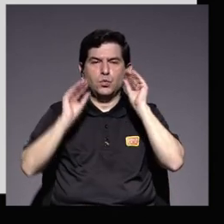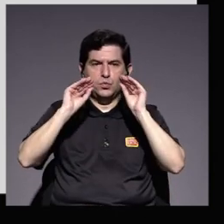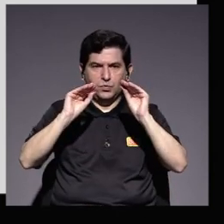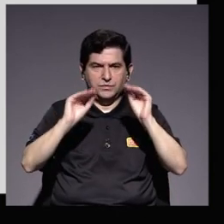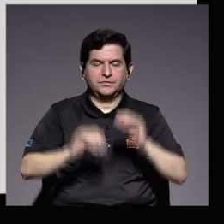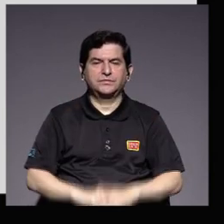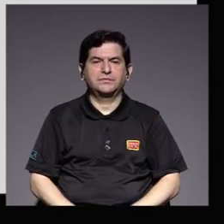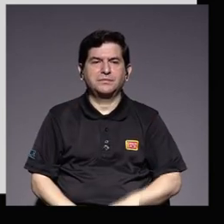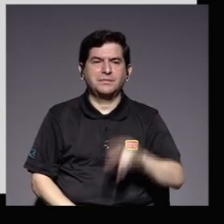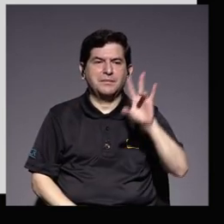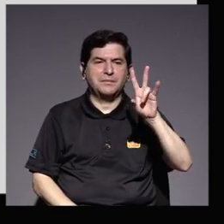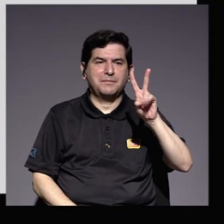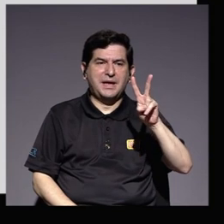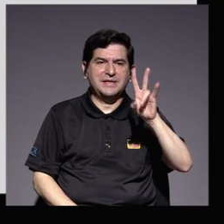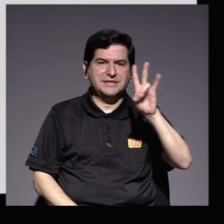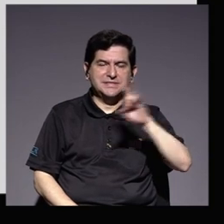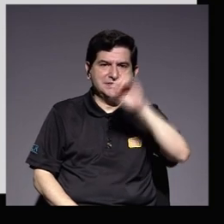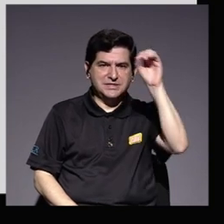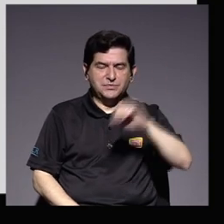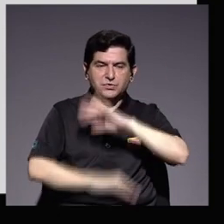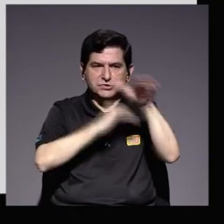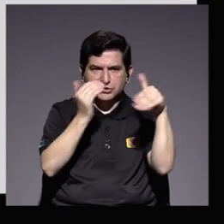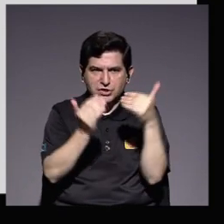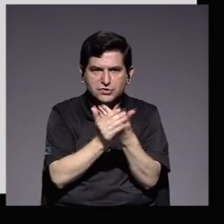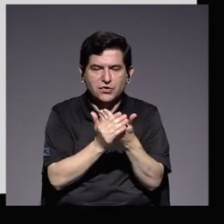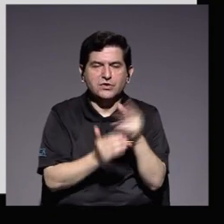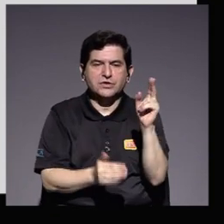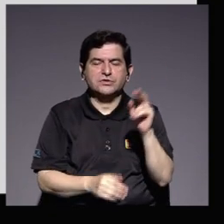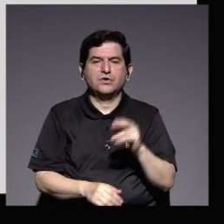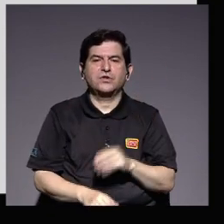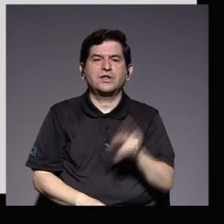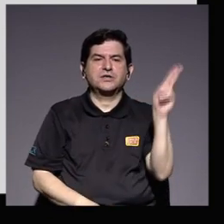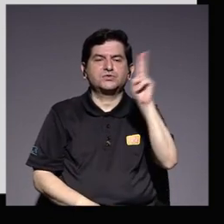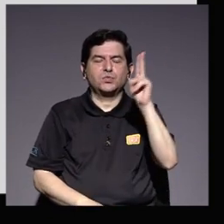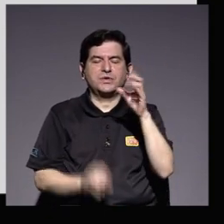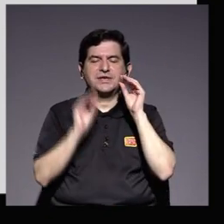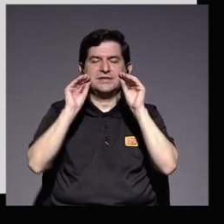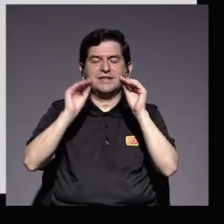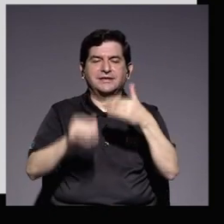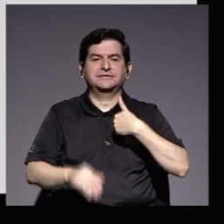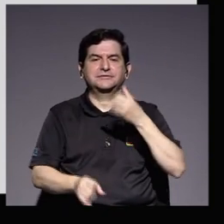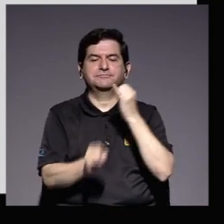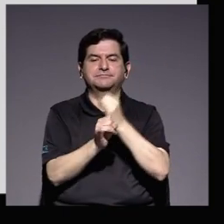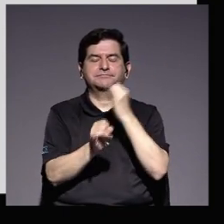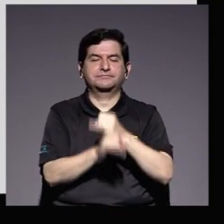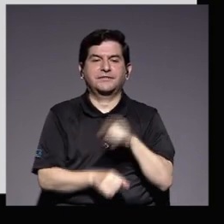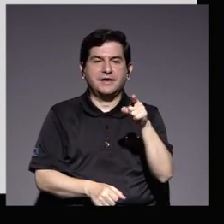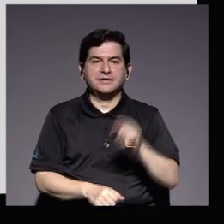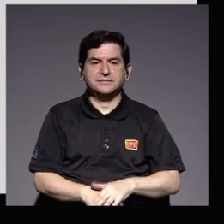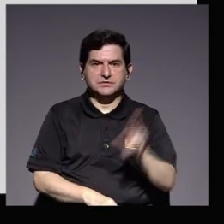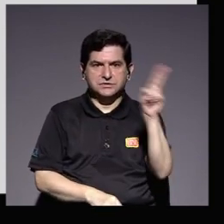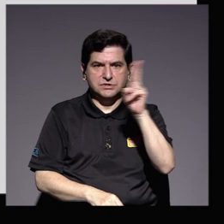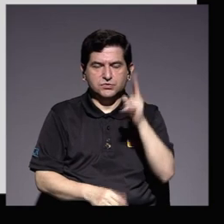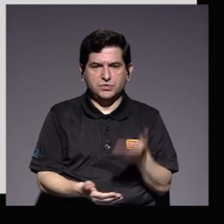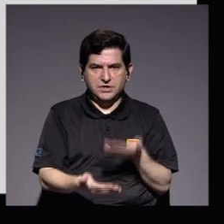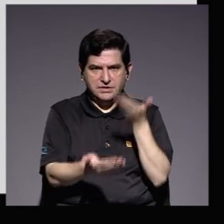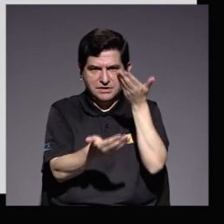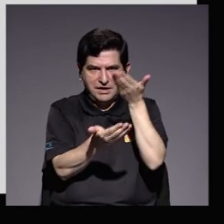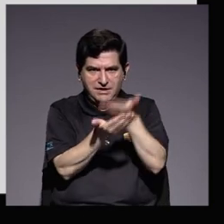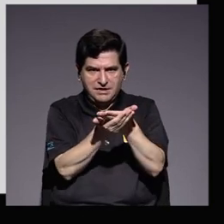es decir el 27% del total de unidades académicas de la institución estas unidades ofertaron